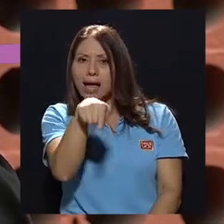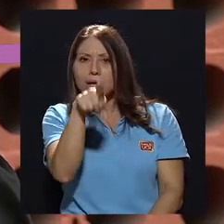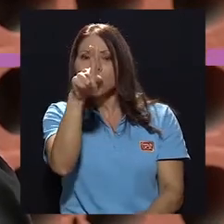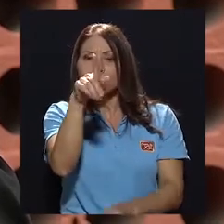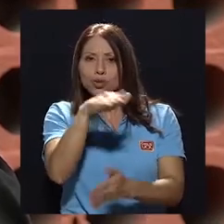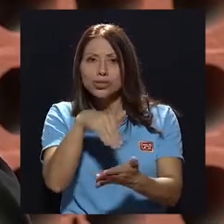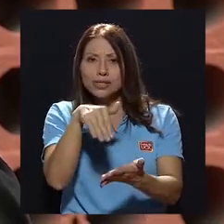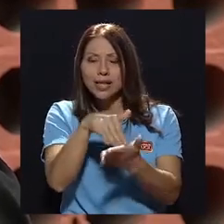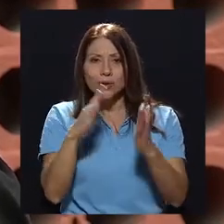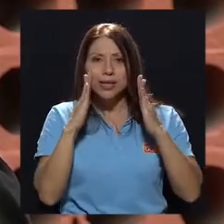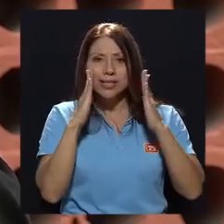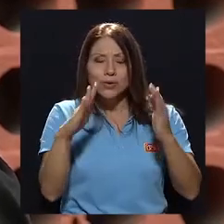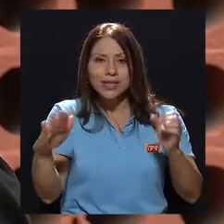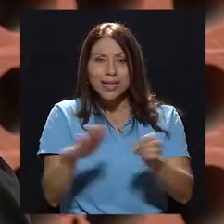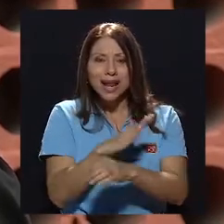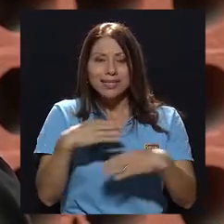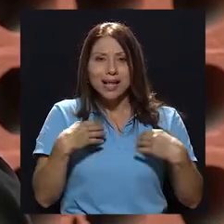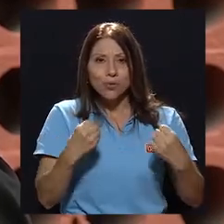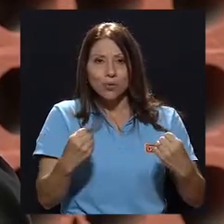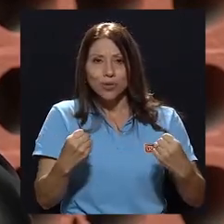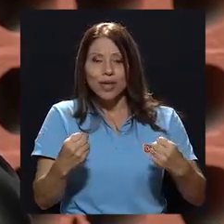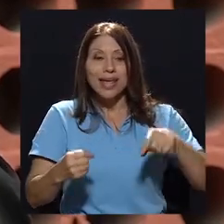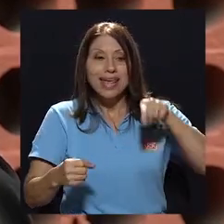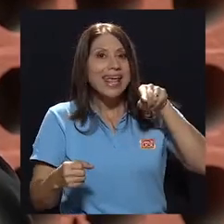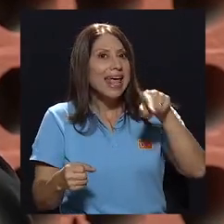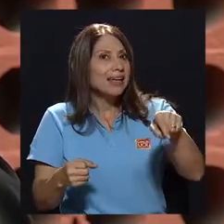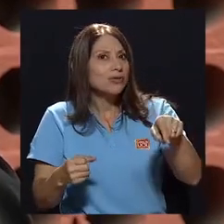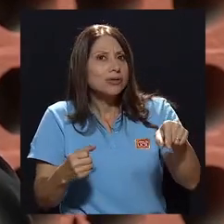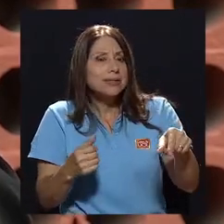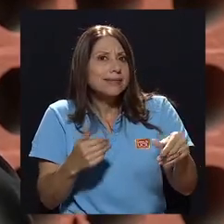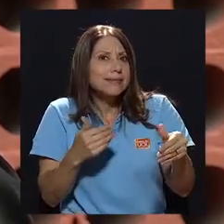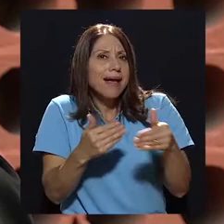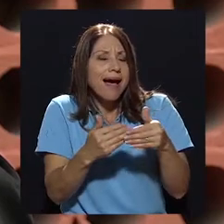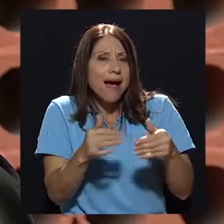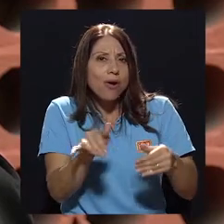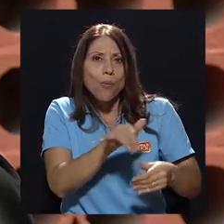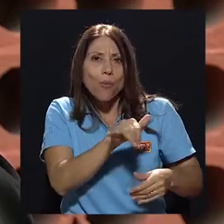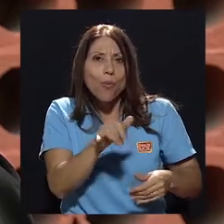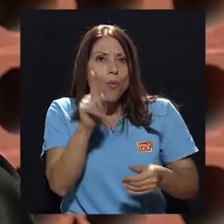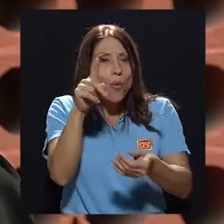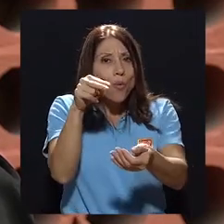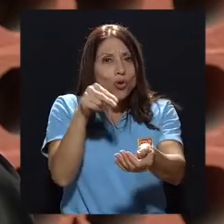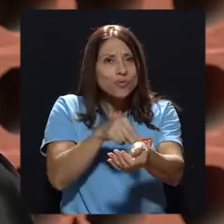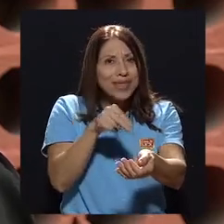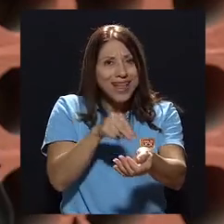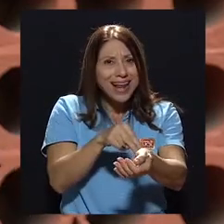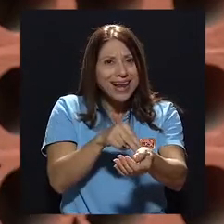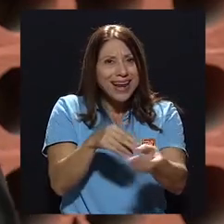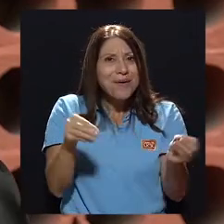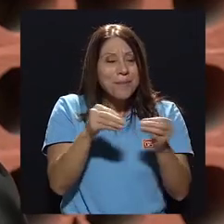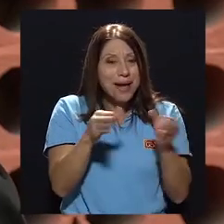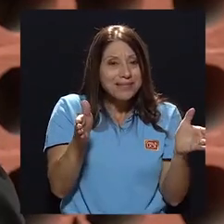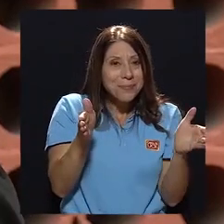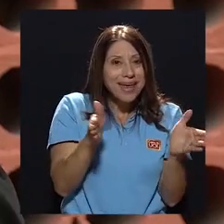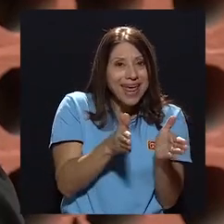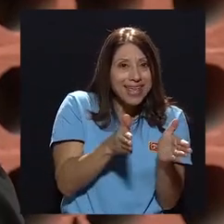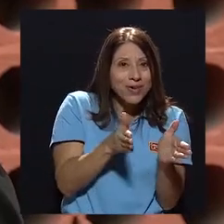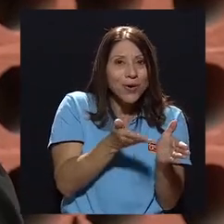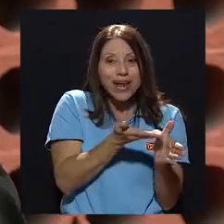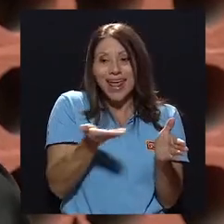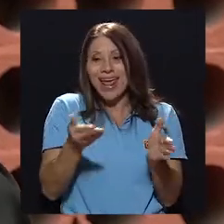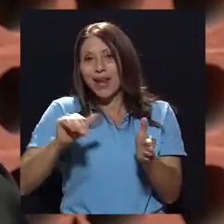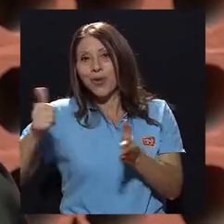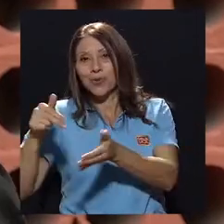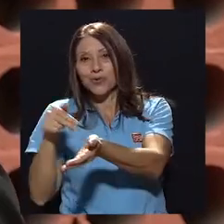de atención integral en salud, que es prácticamente un hospital más pequeño que el hospital periférico,